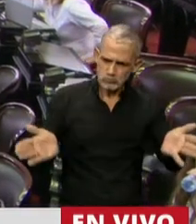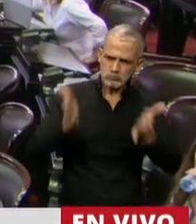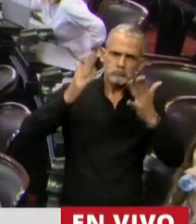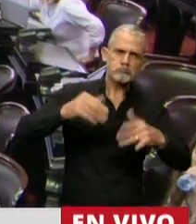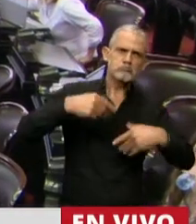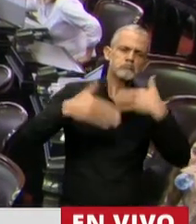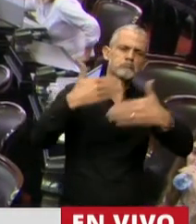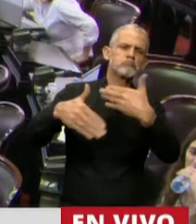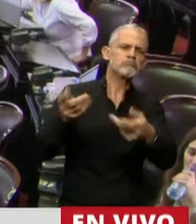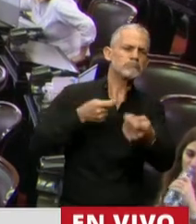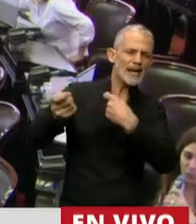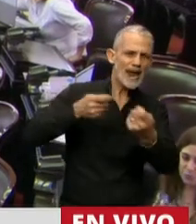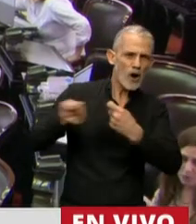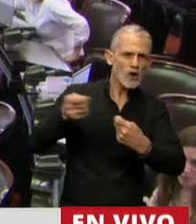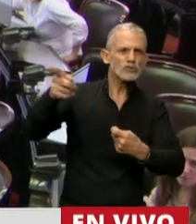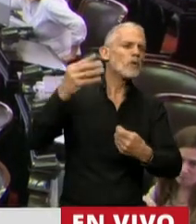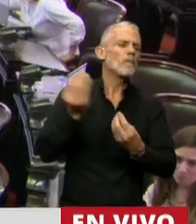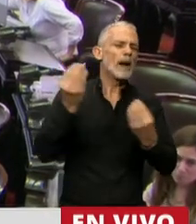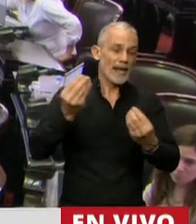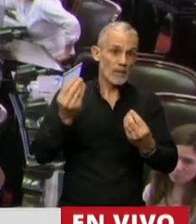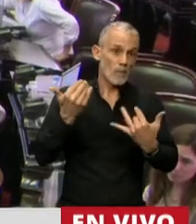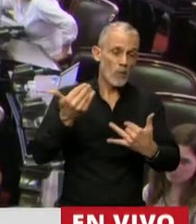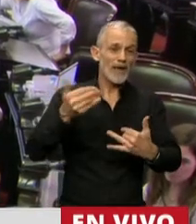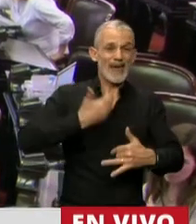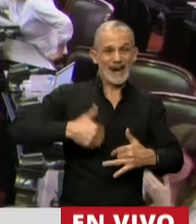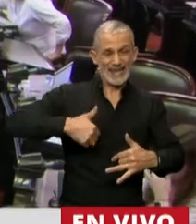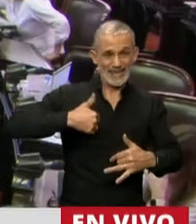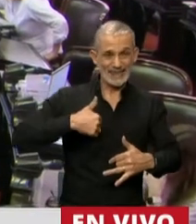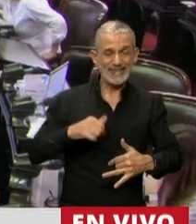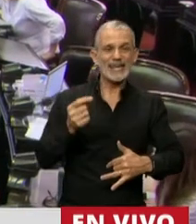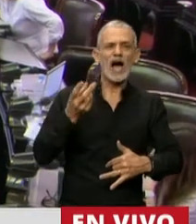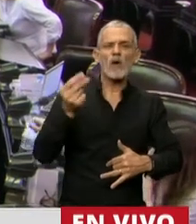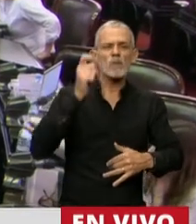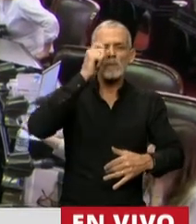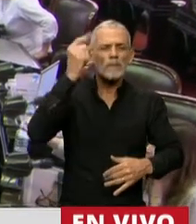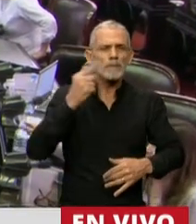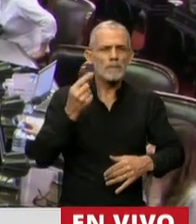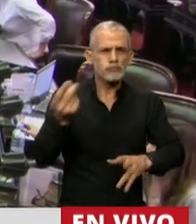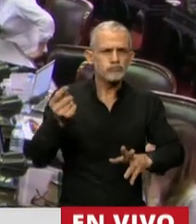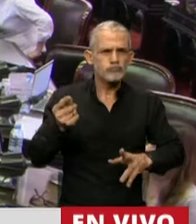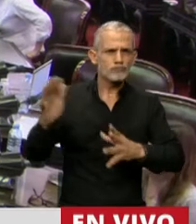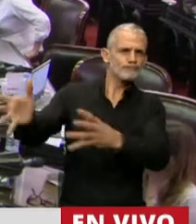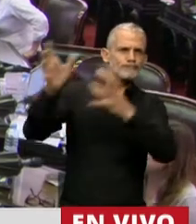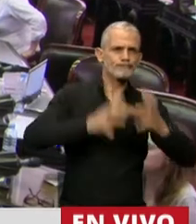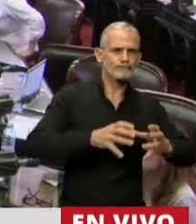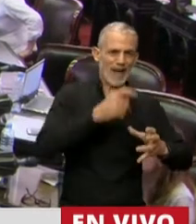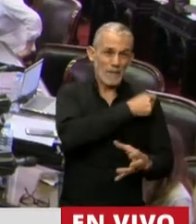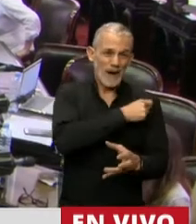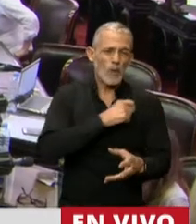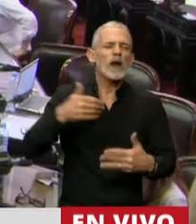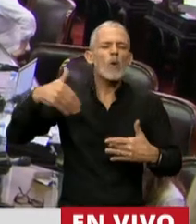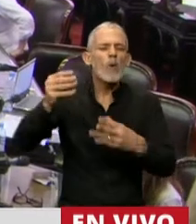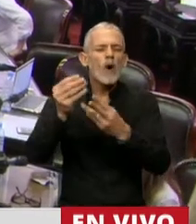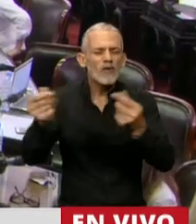las negociaciones que permitan acceder rápidamente a las vacunas